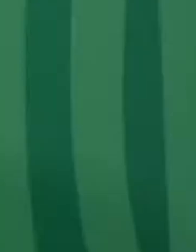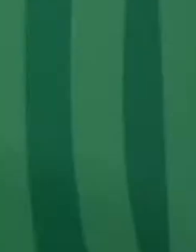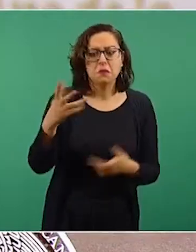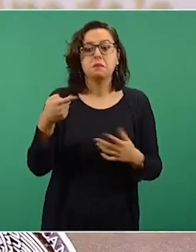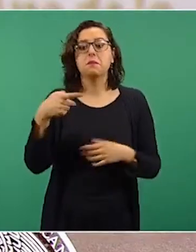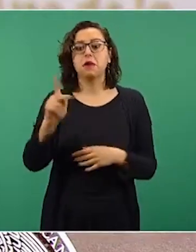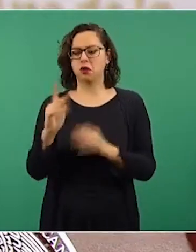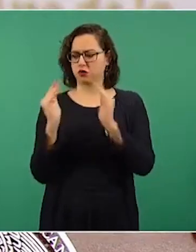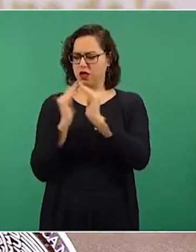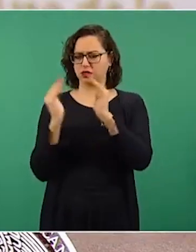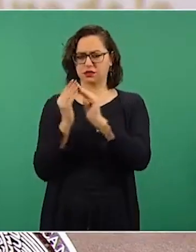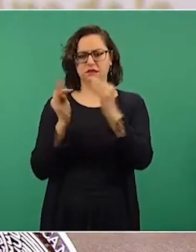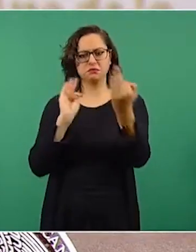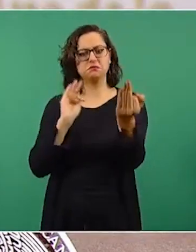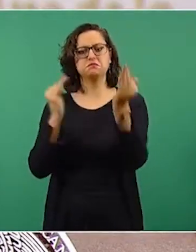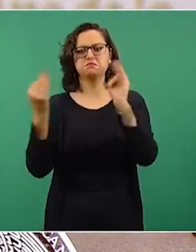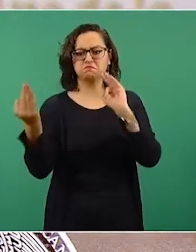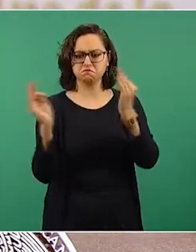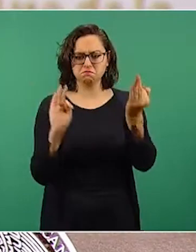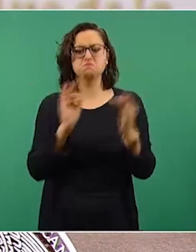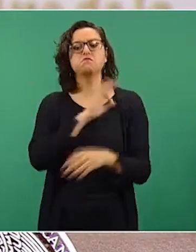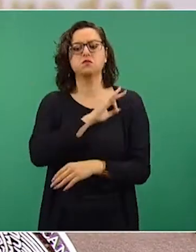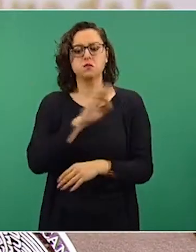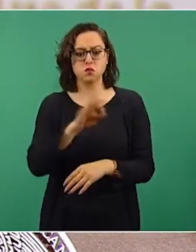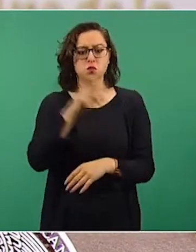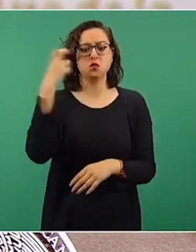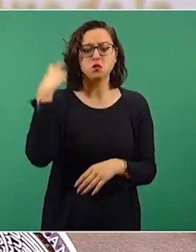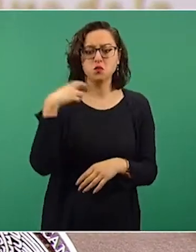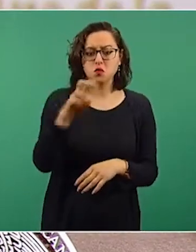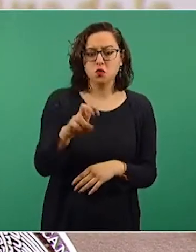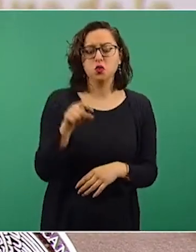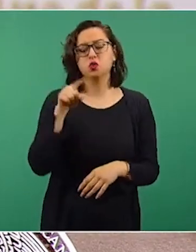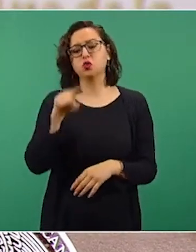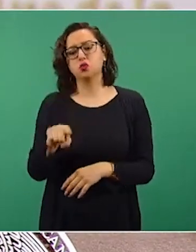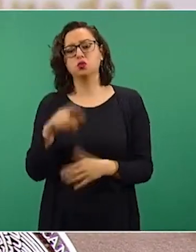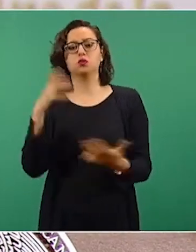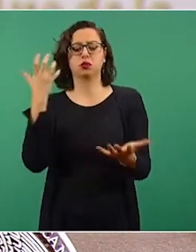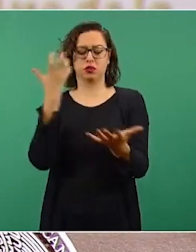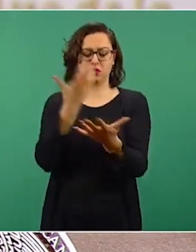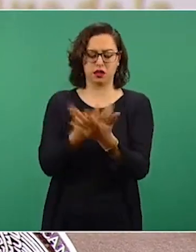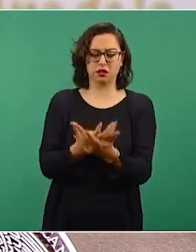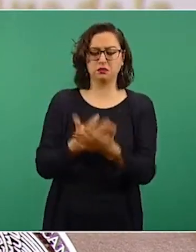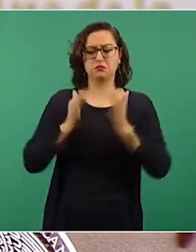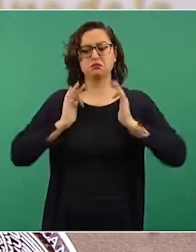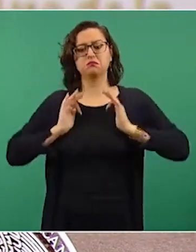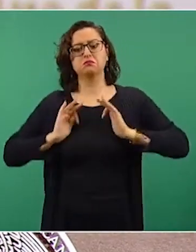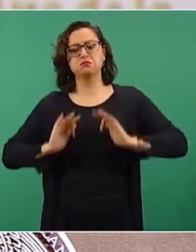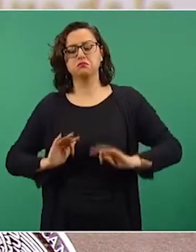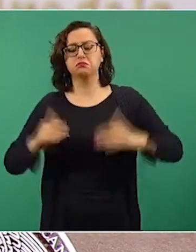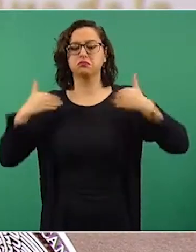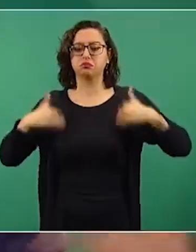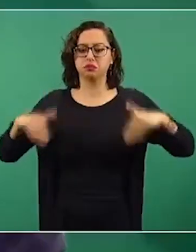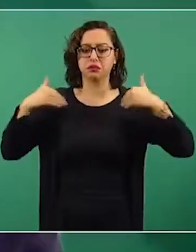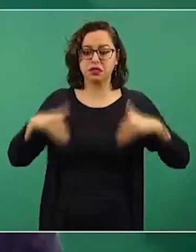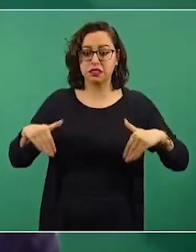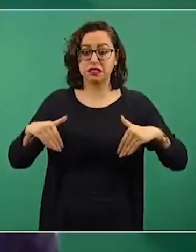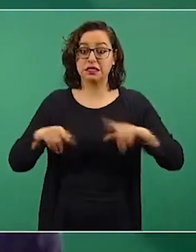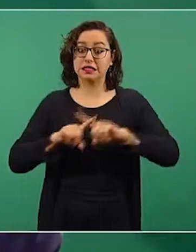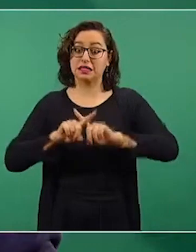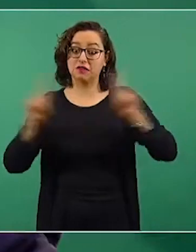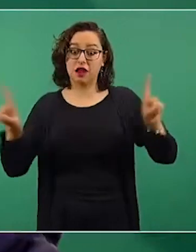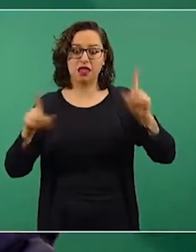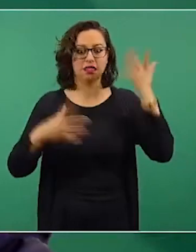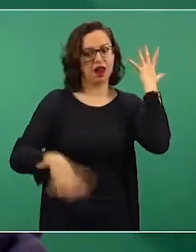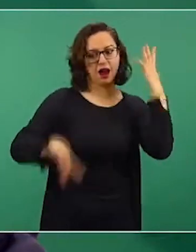específica. Si se trata de tener relajamiento, esparcimiento, que esto no signifique relajo, que esto no signifique